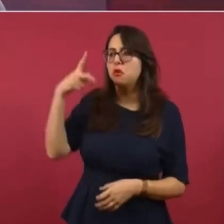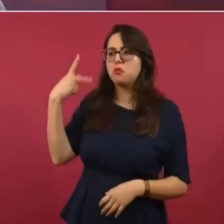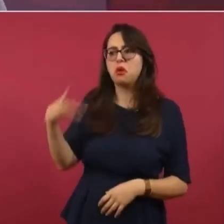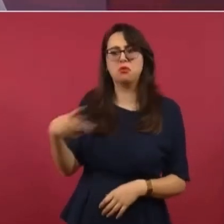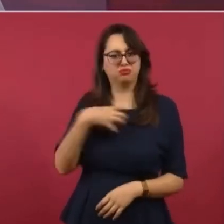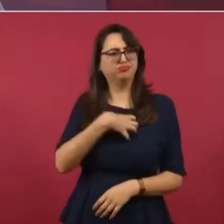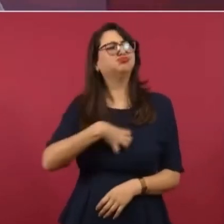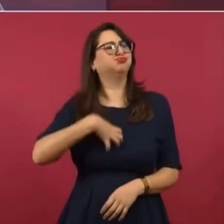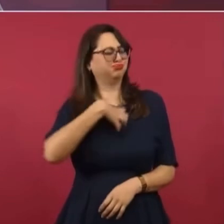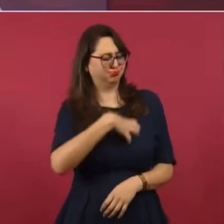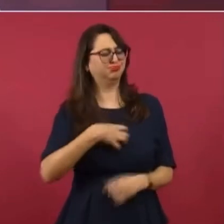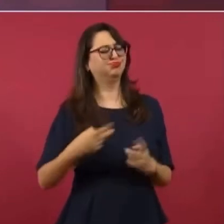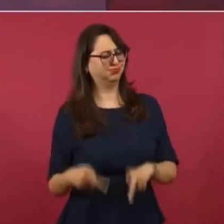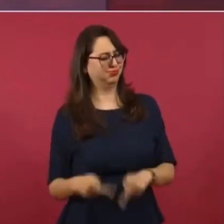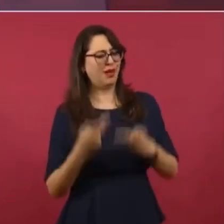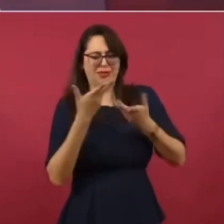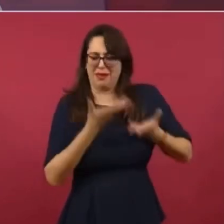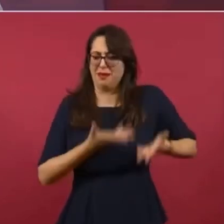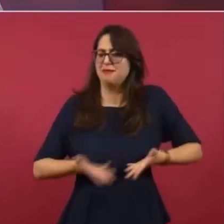sino estos.